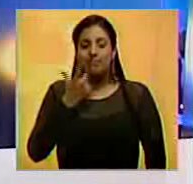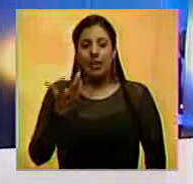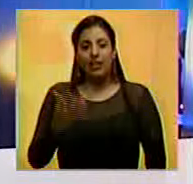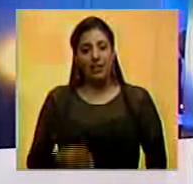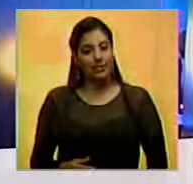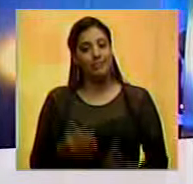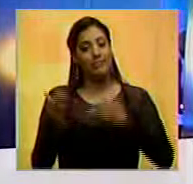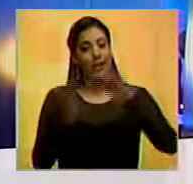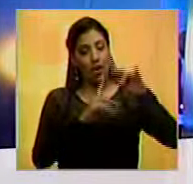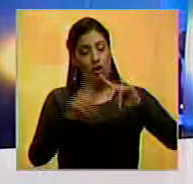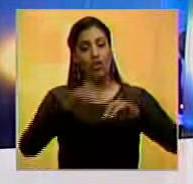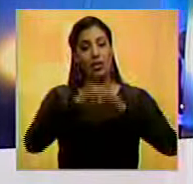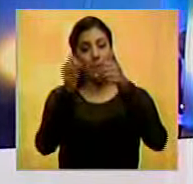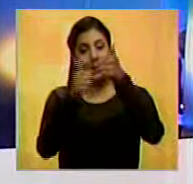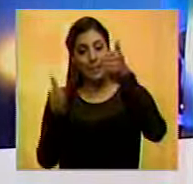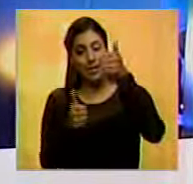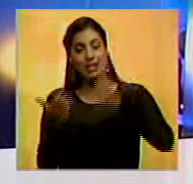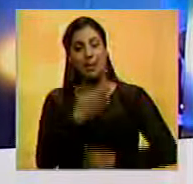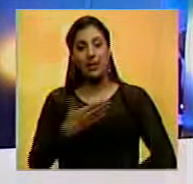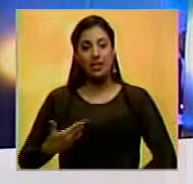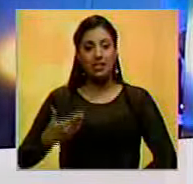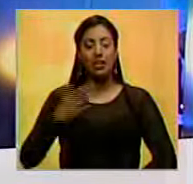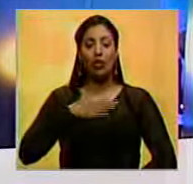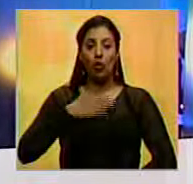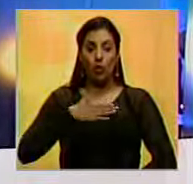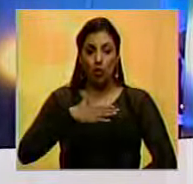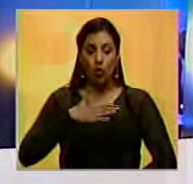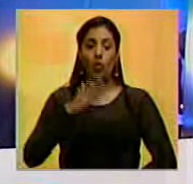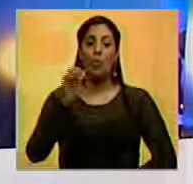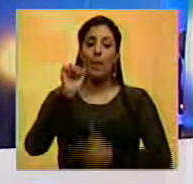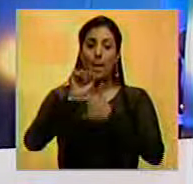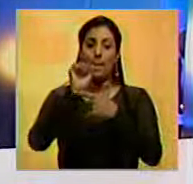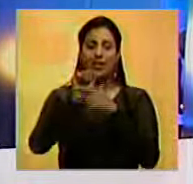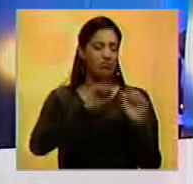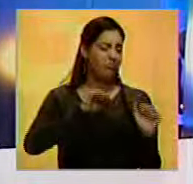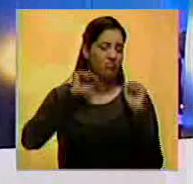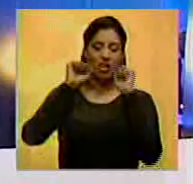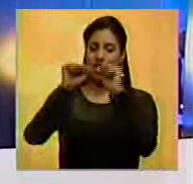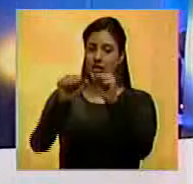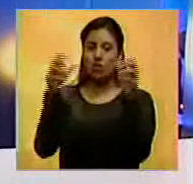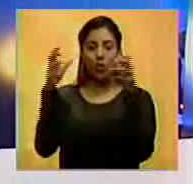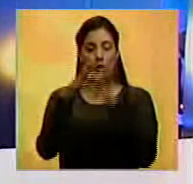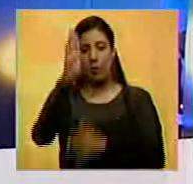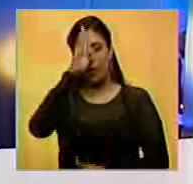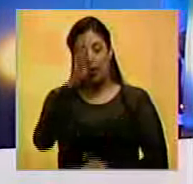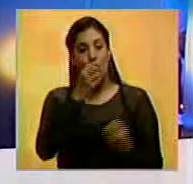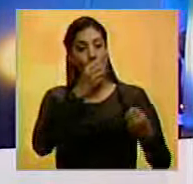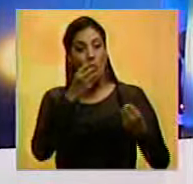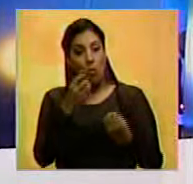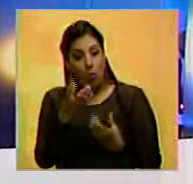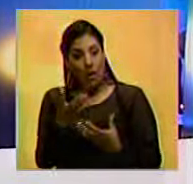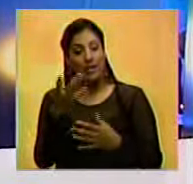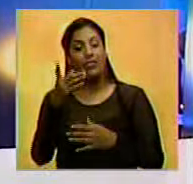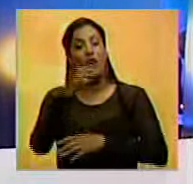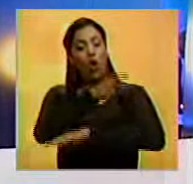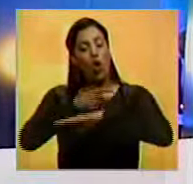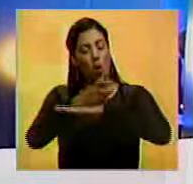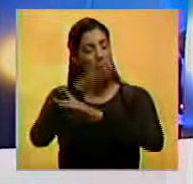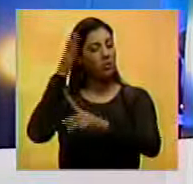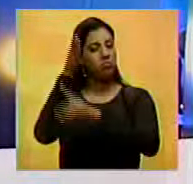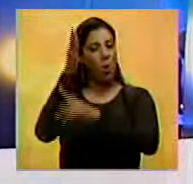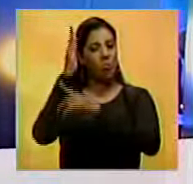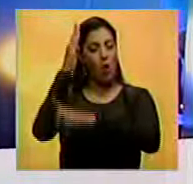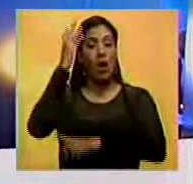El vicepresidente del Partido Socialista Unido de Venezuela, Diosdado Cabello, rechazó la actuación del sector bancario y señaló que el gobierno actuará contra las